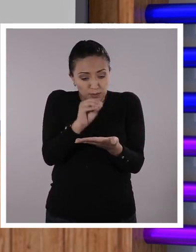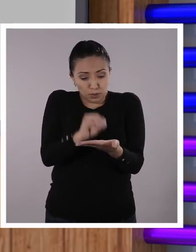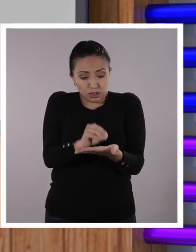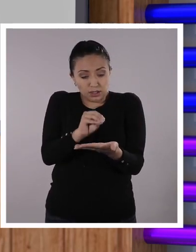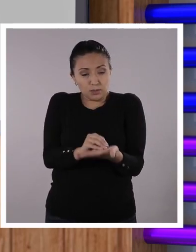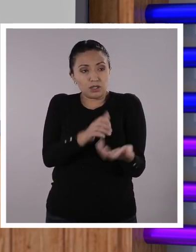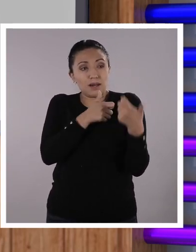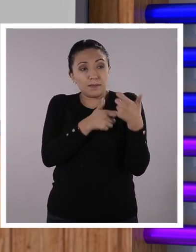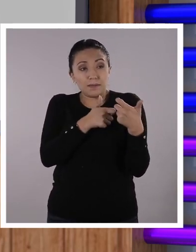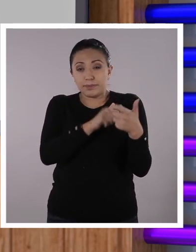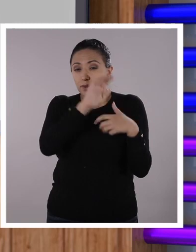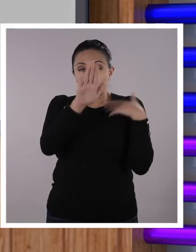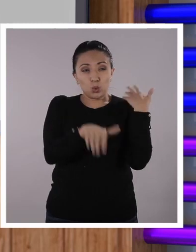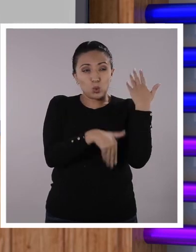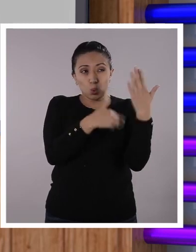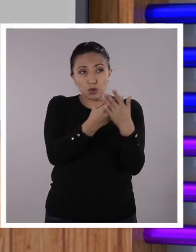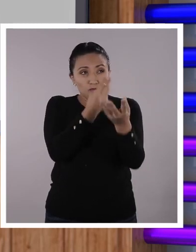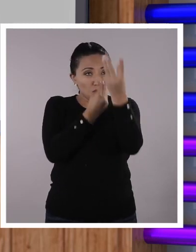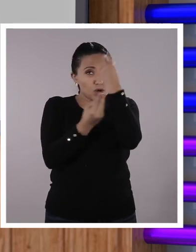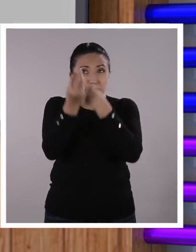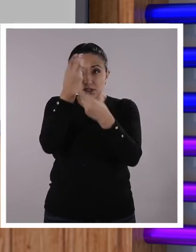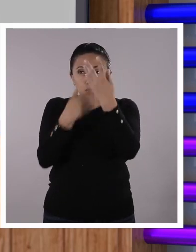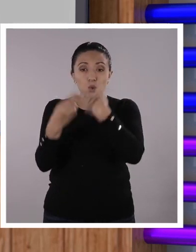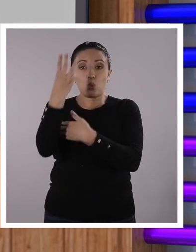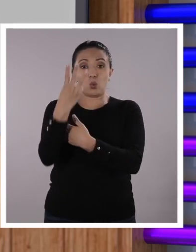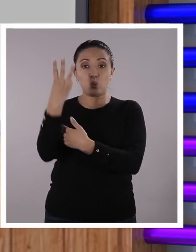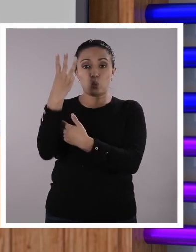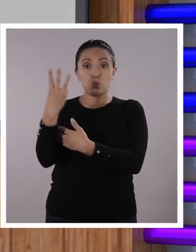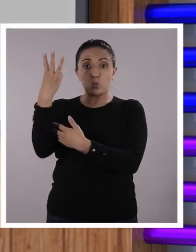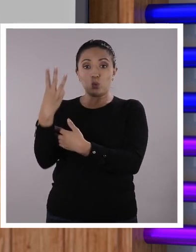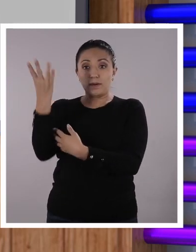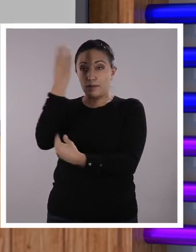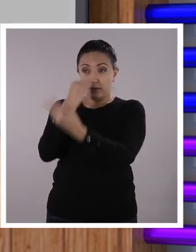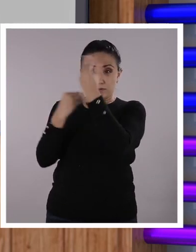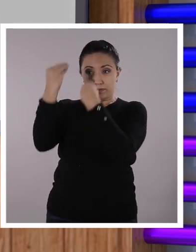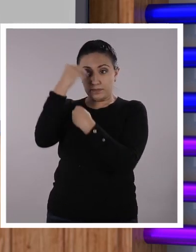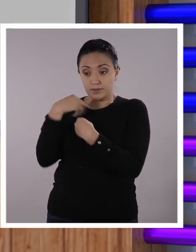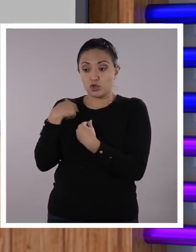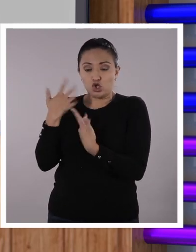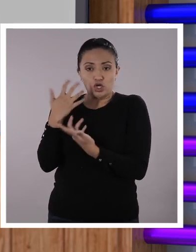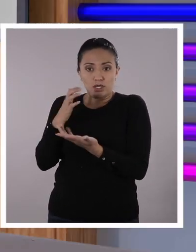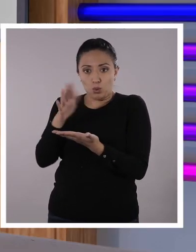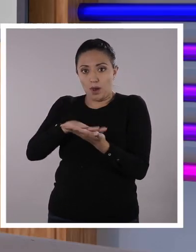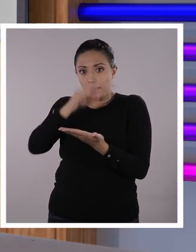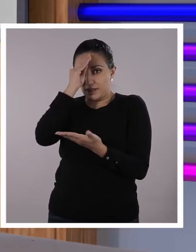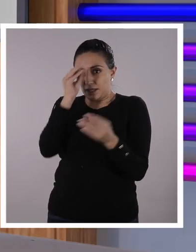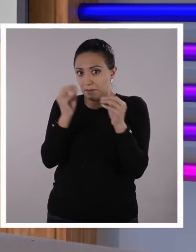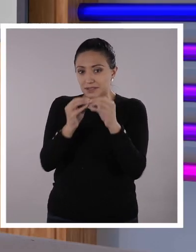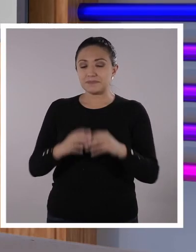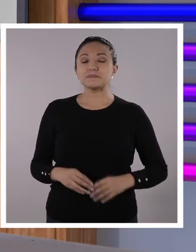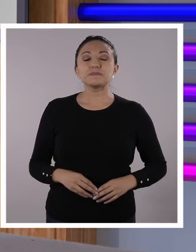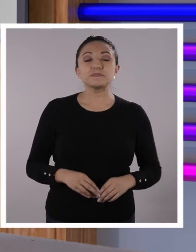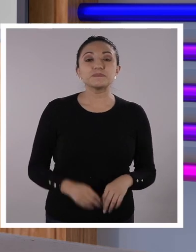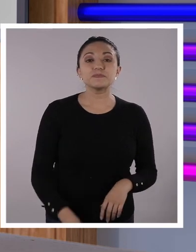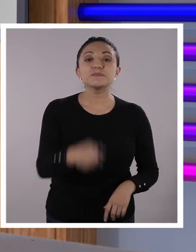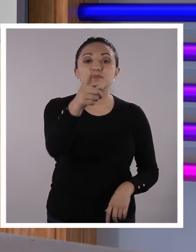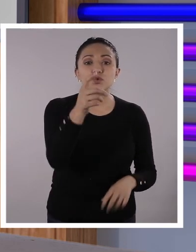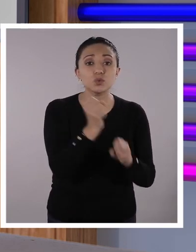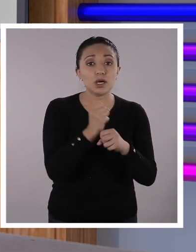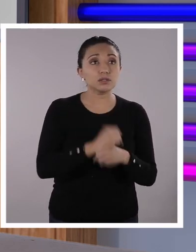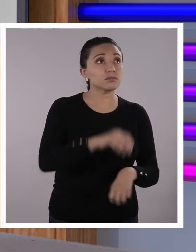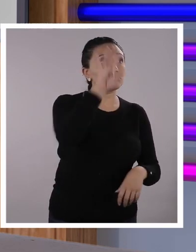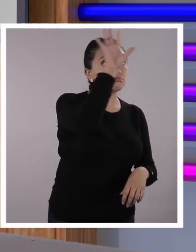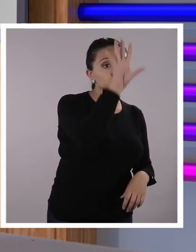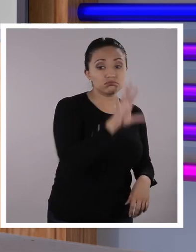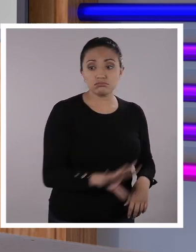correctamente, toda la información que consigo en la web, lo que se conoce como webgrafía. Te propongo, realiza esta